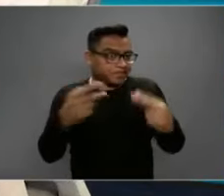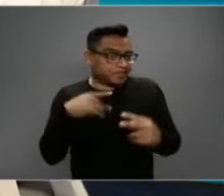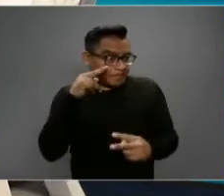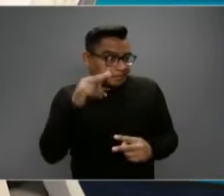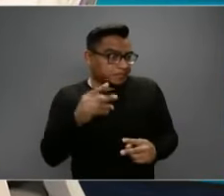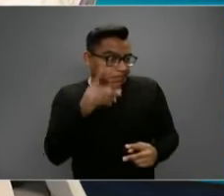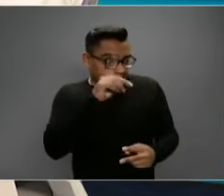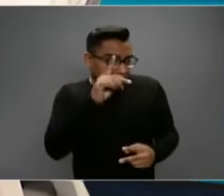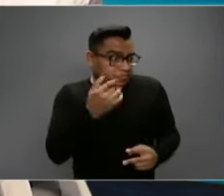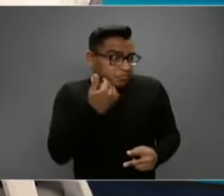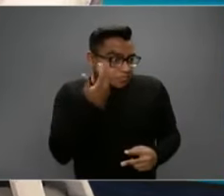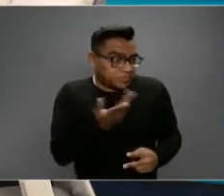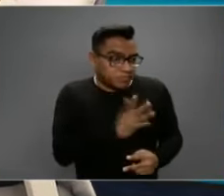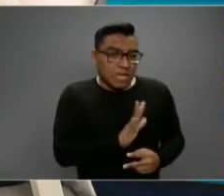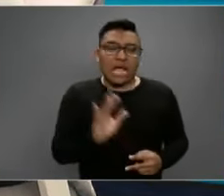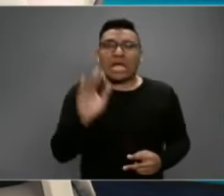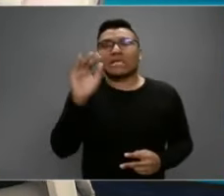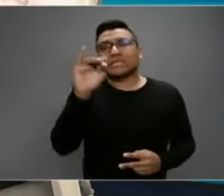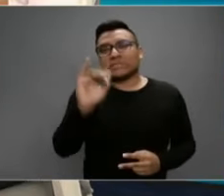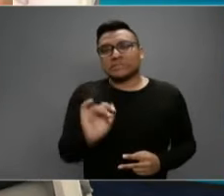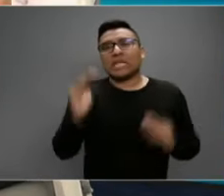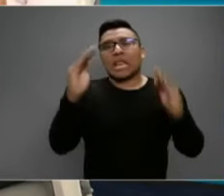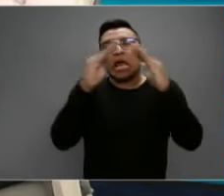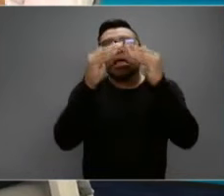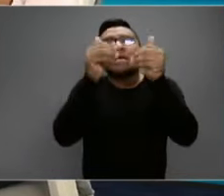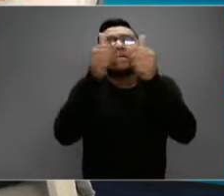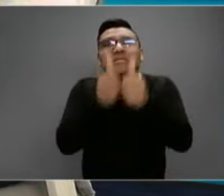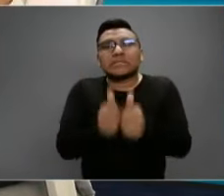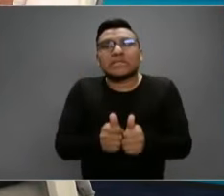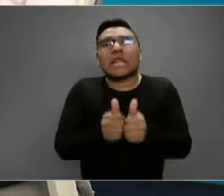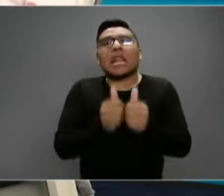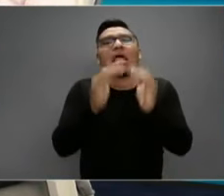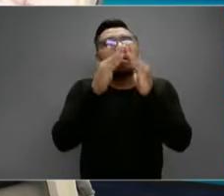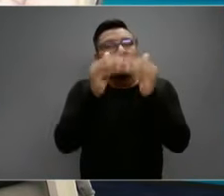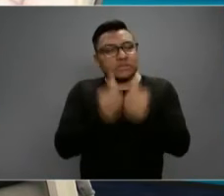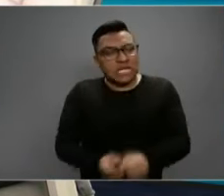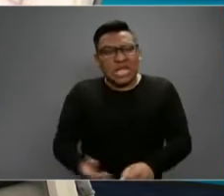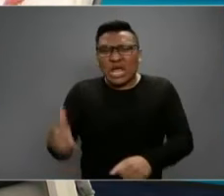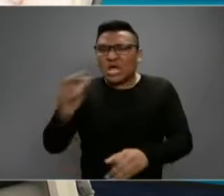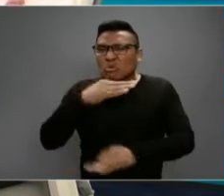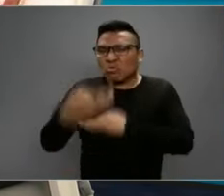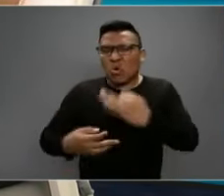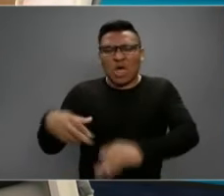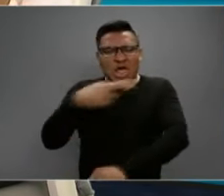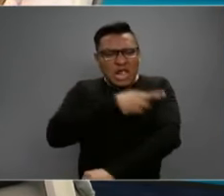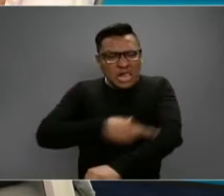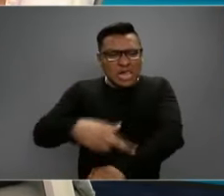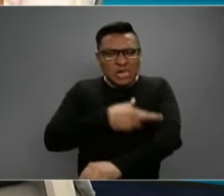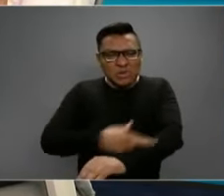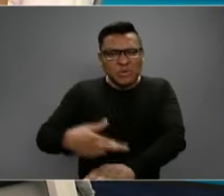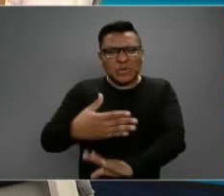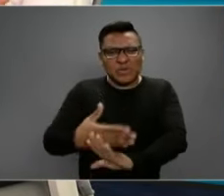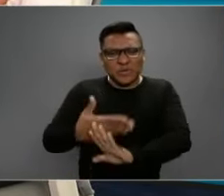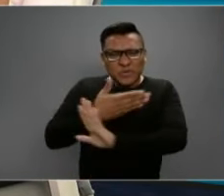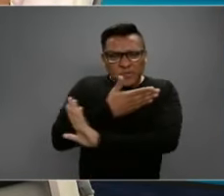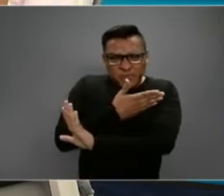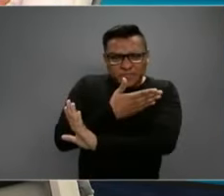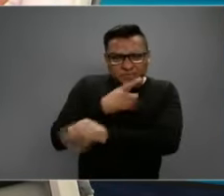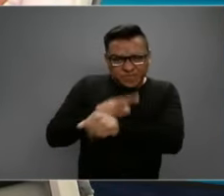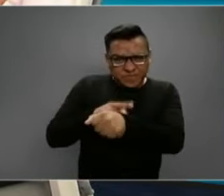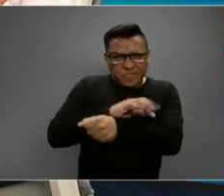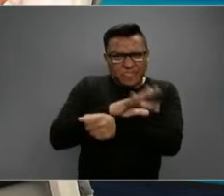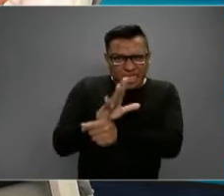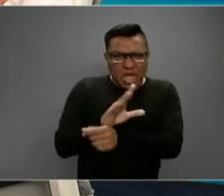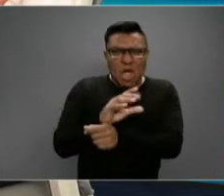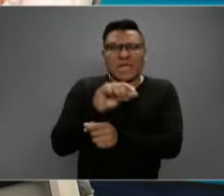Que se queden en casa. Que se queden en casa, exactamente. Hay que quedarse en casa, hay que seguir las medidas básicas de prevención de esta